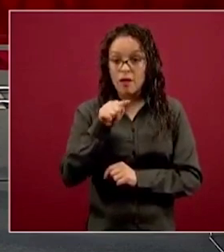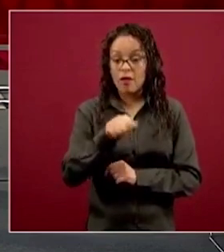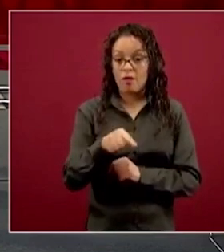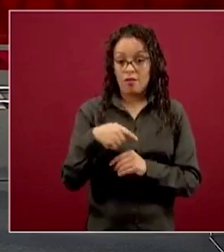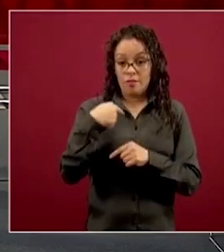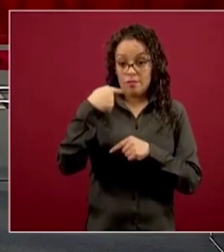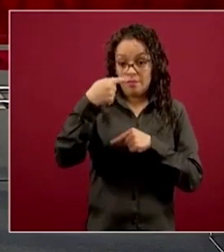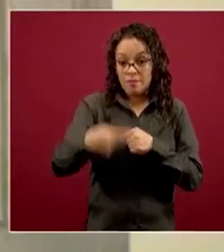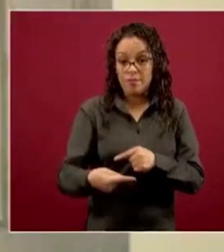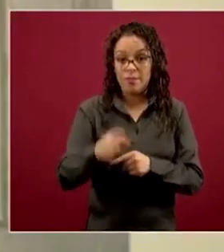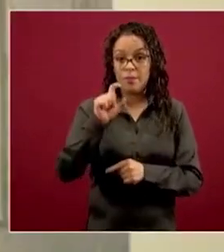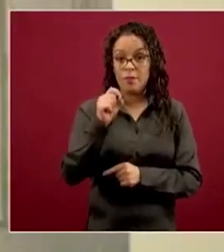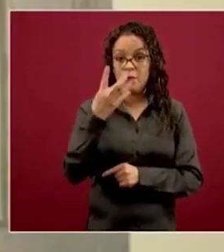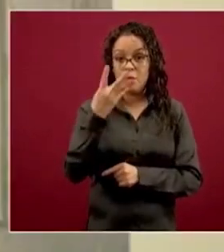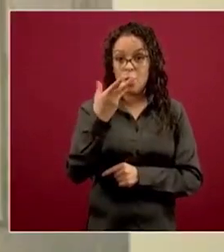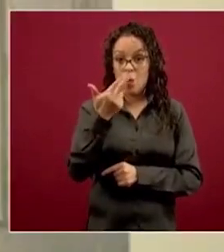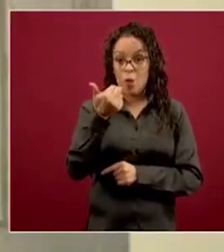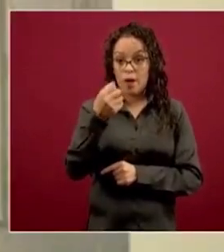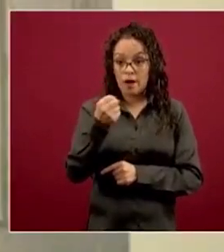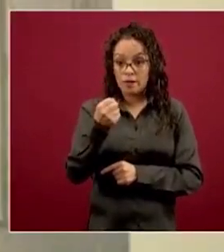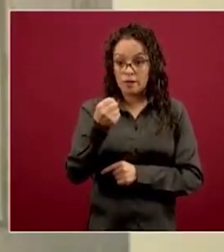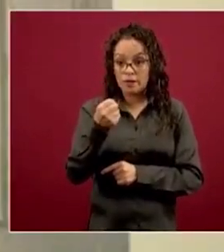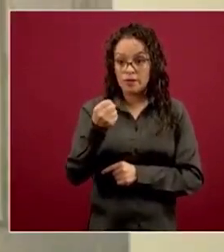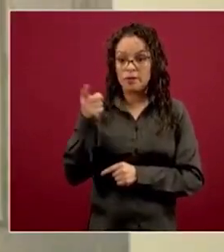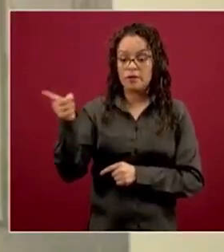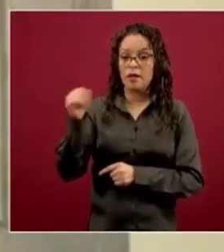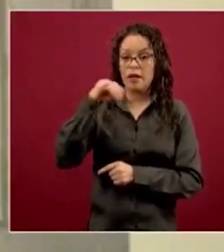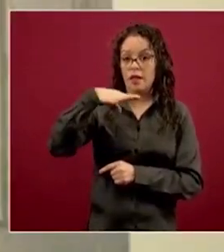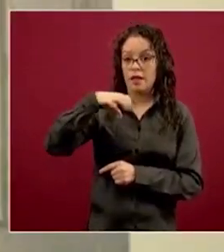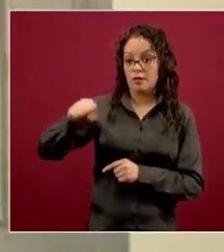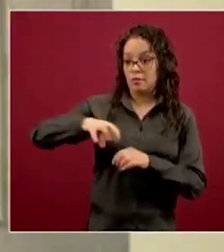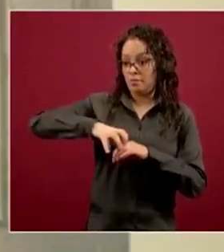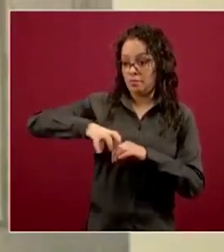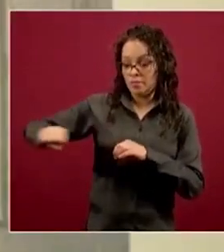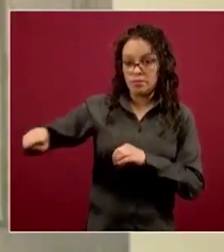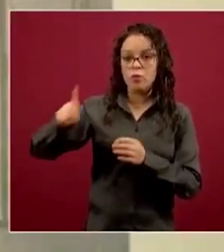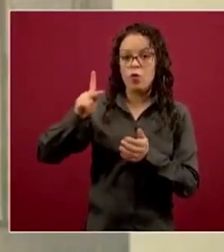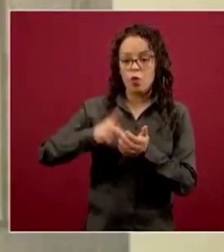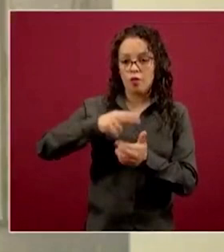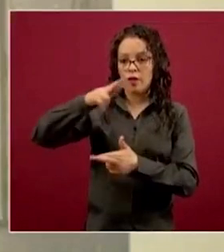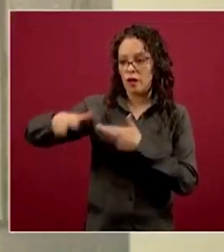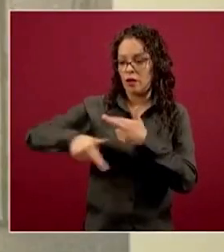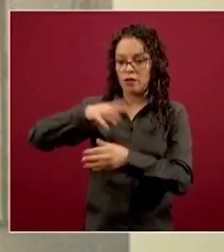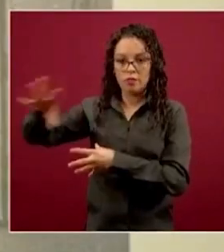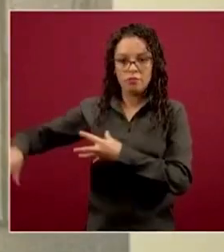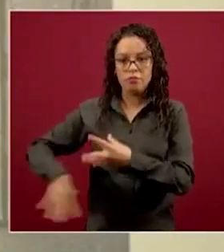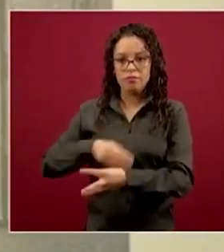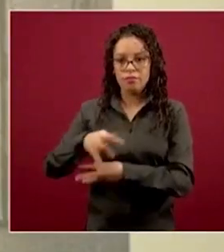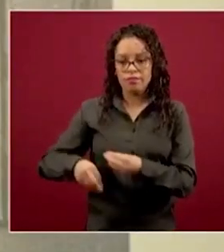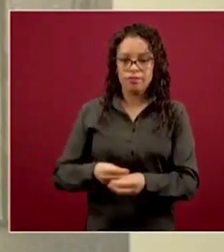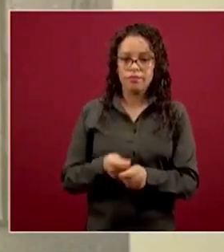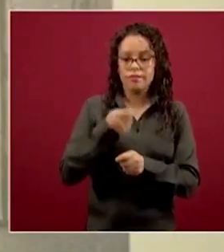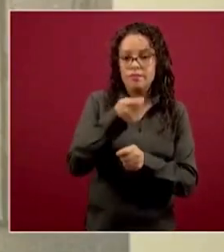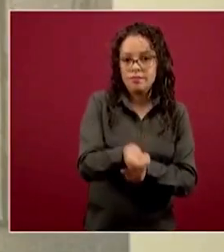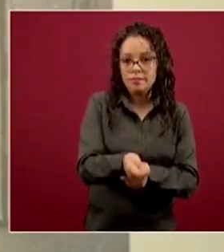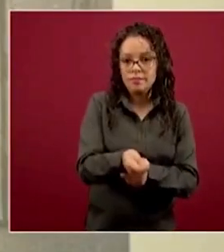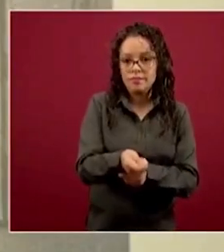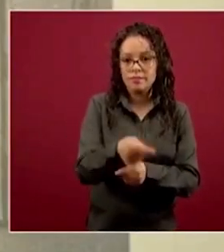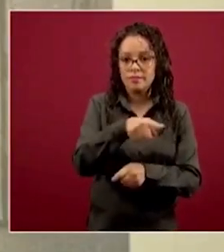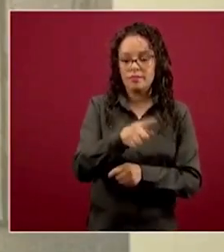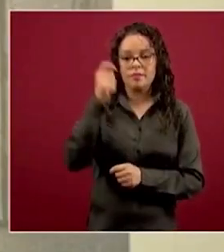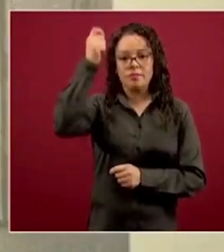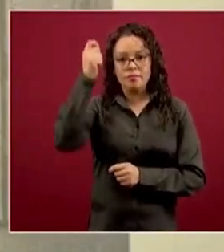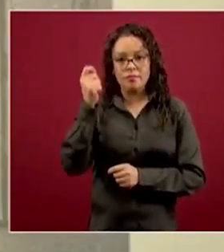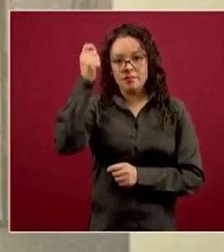van a recibir la devolución del descuento que hace el Seguro Social en la misma cuenta bancaria en la que se realiza el pago de su pensión,